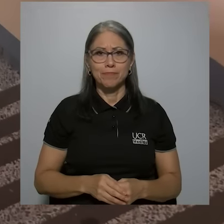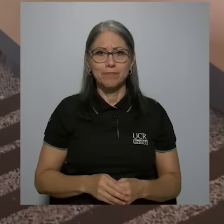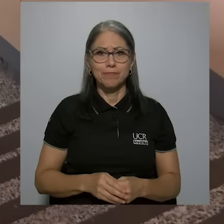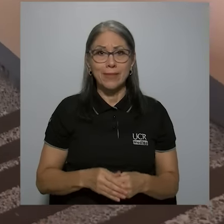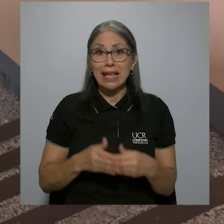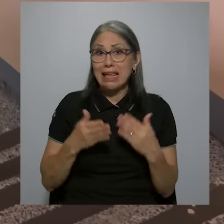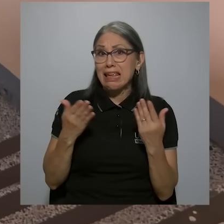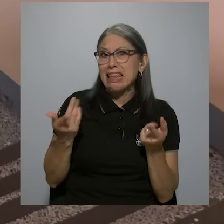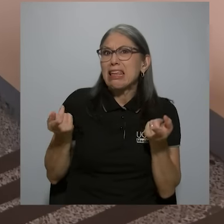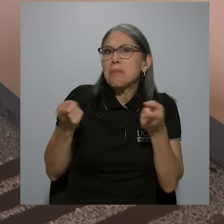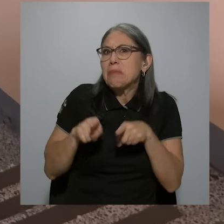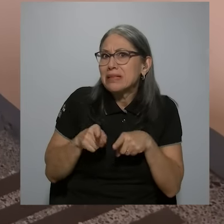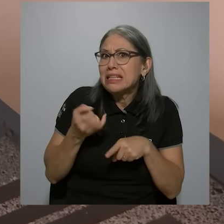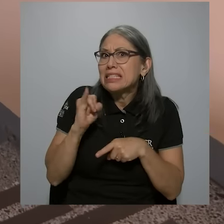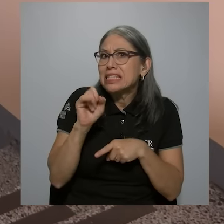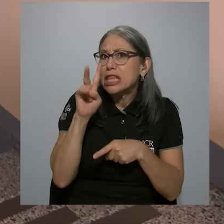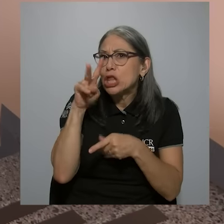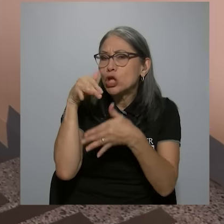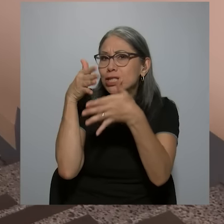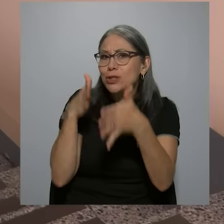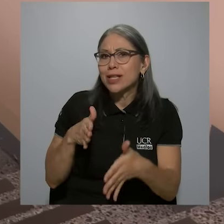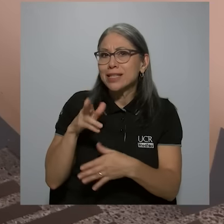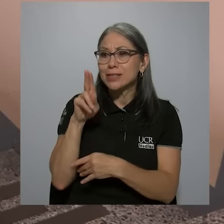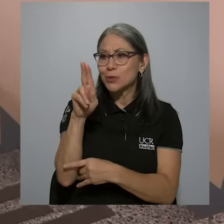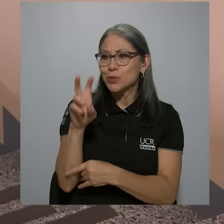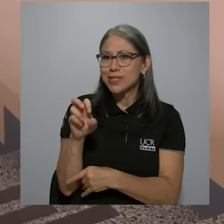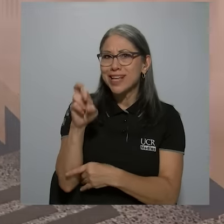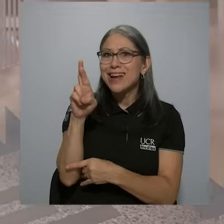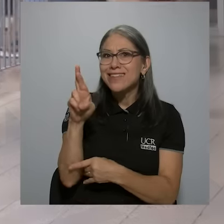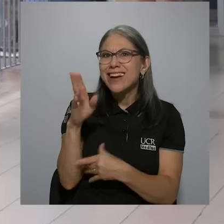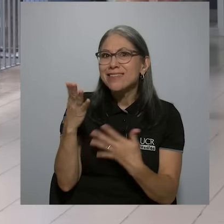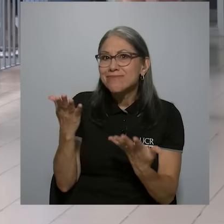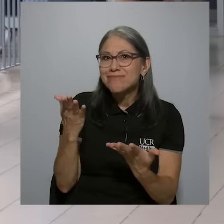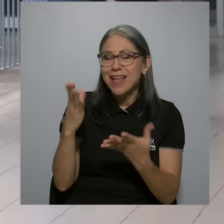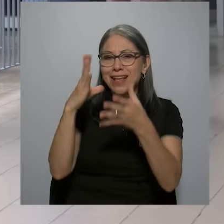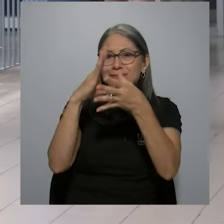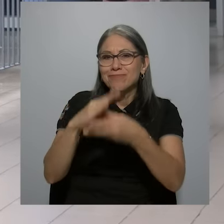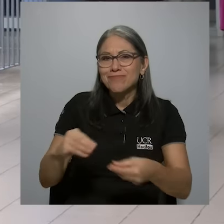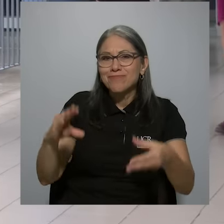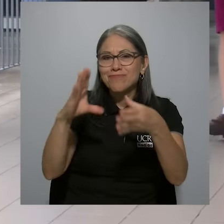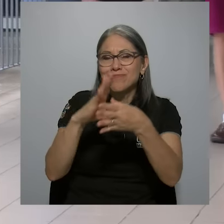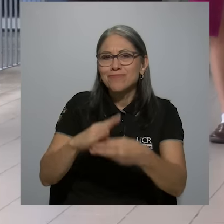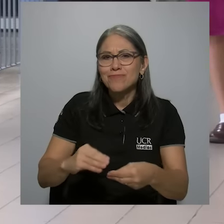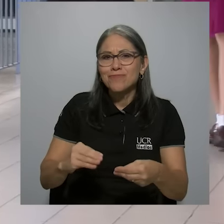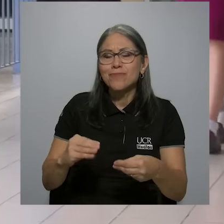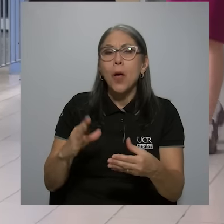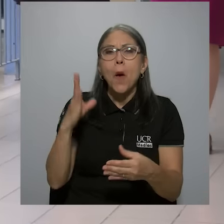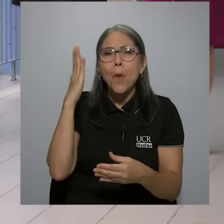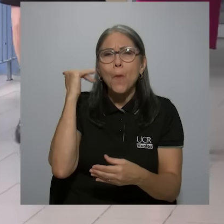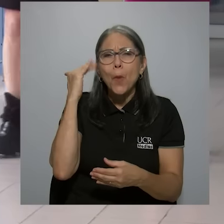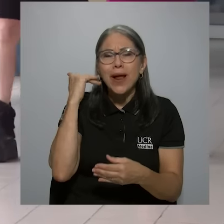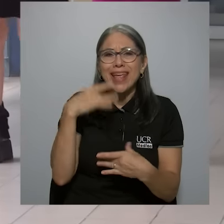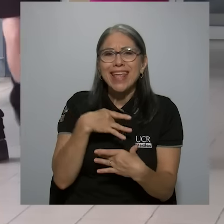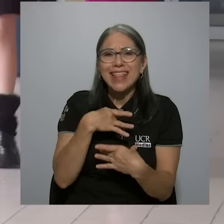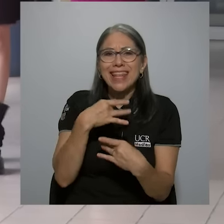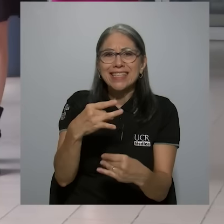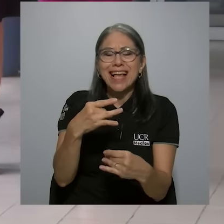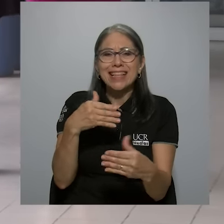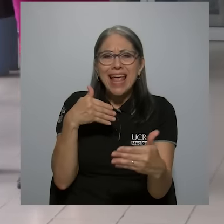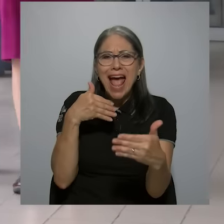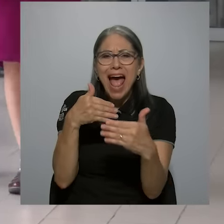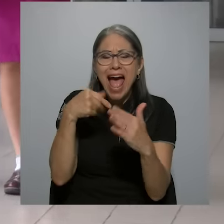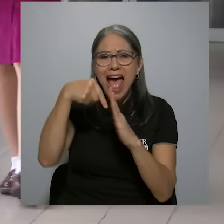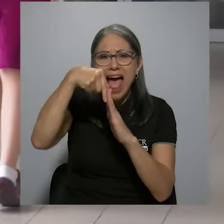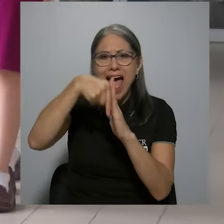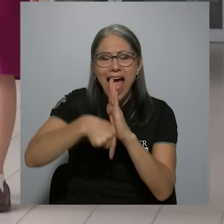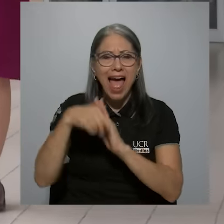¿Y qué tal si dos estudiantes de la UCR nos ilustran sobre por qué es tan interesante acercarse